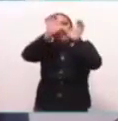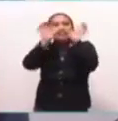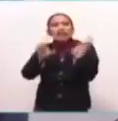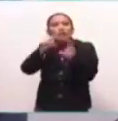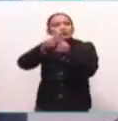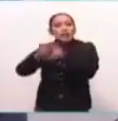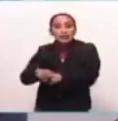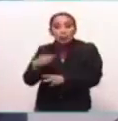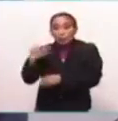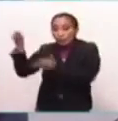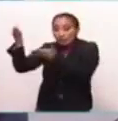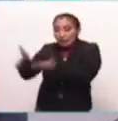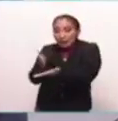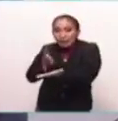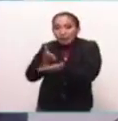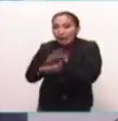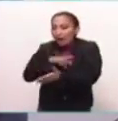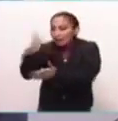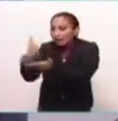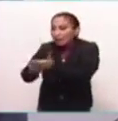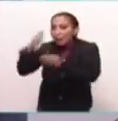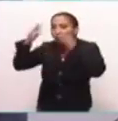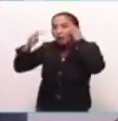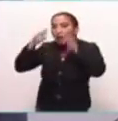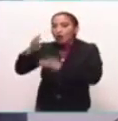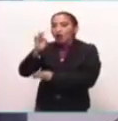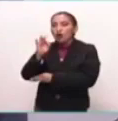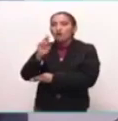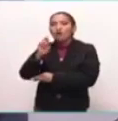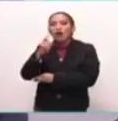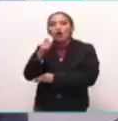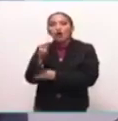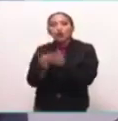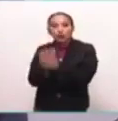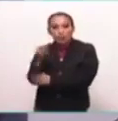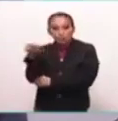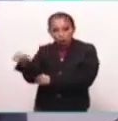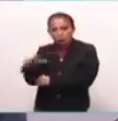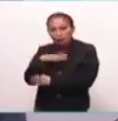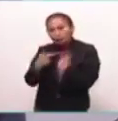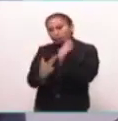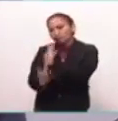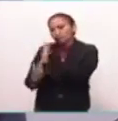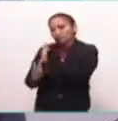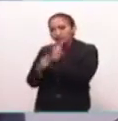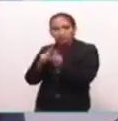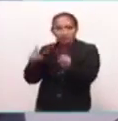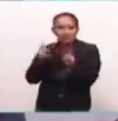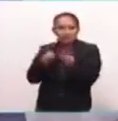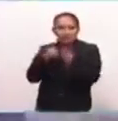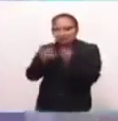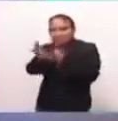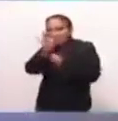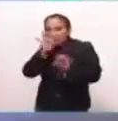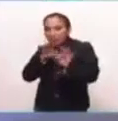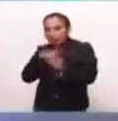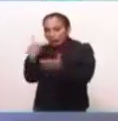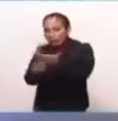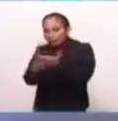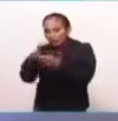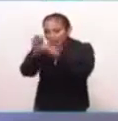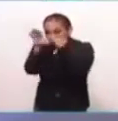Y llegando al Cerro de la Estrella hay un museo, el Museo Fuego Nuevo, donde se expone pues varias de los hallazgos que se han